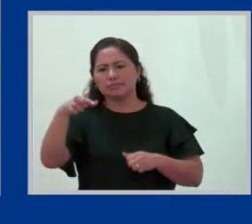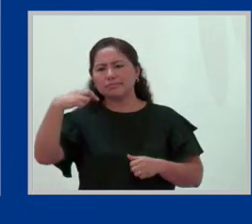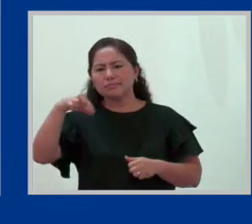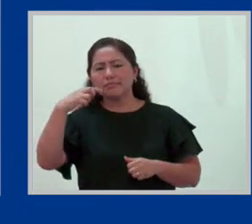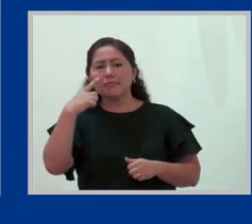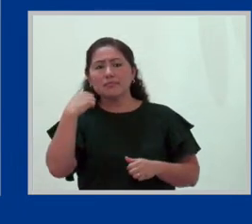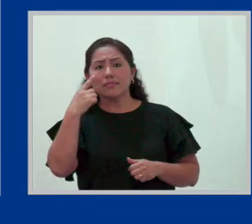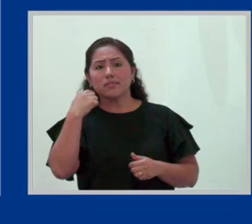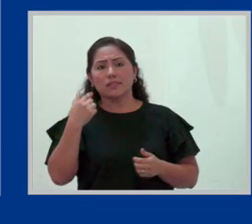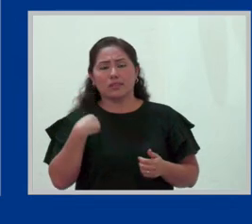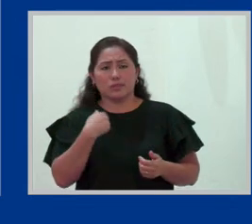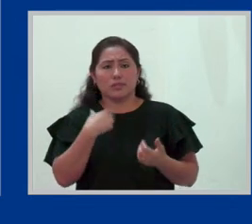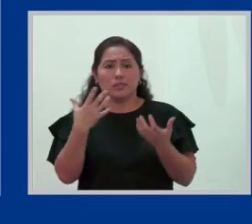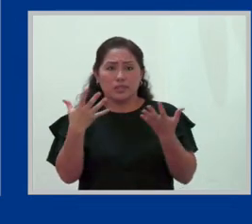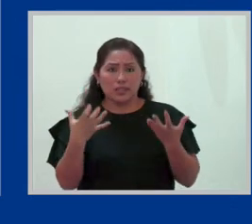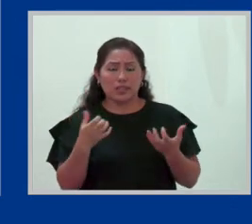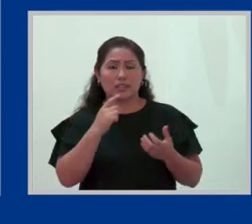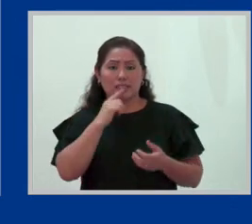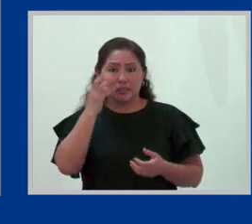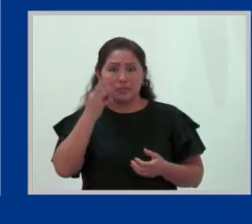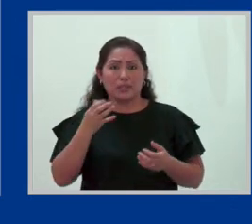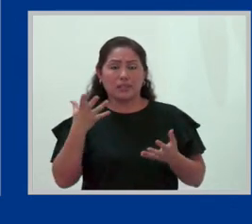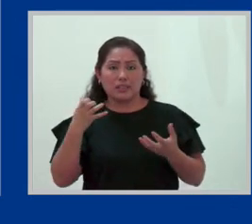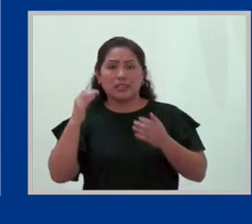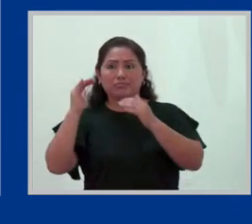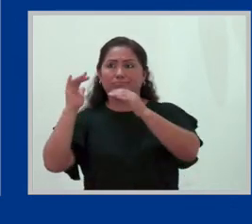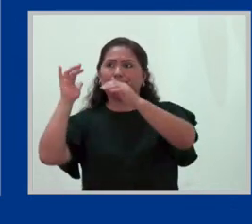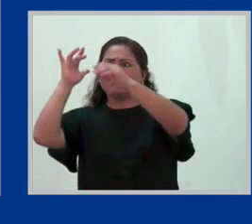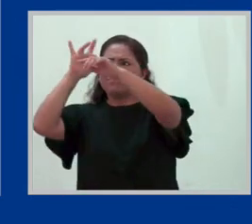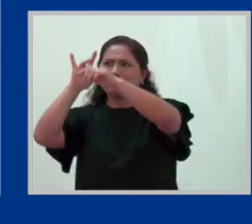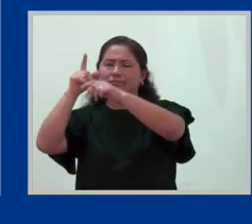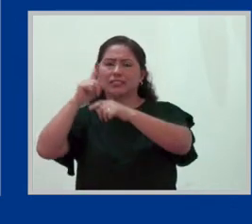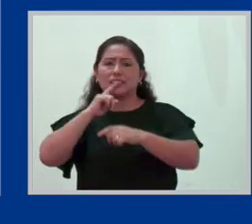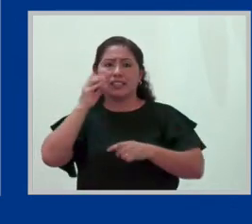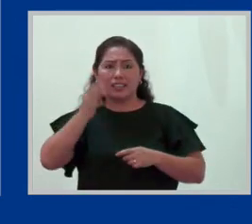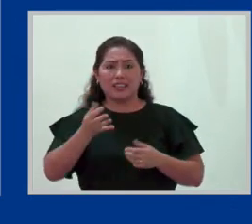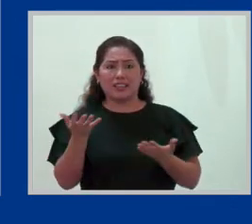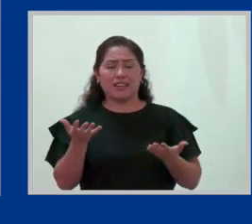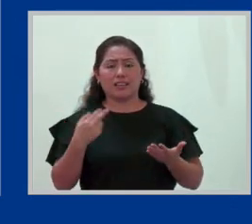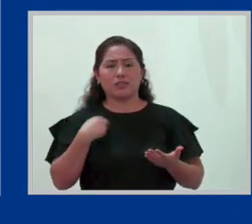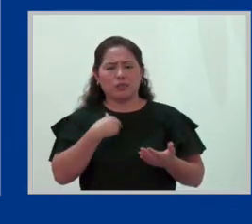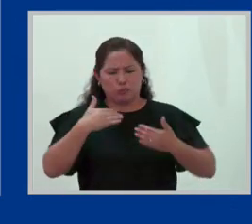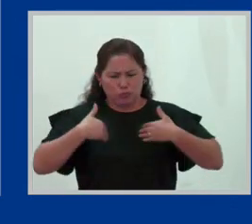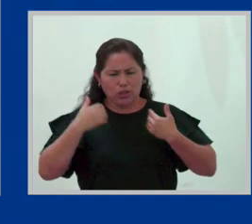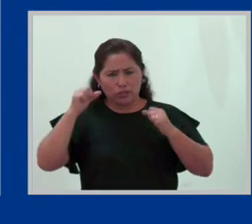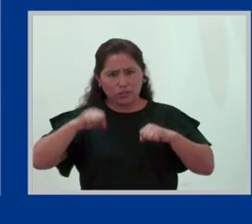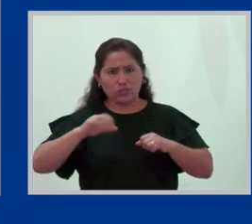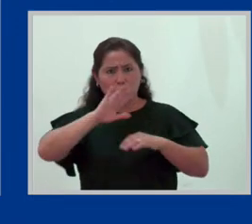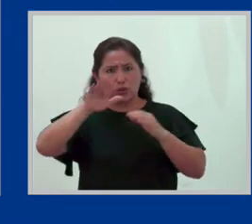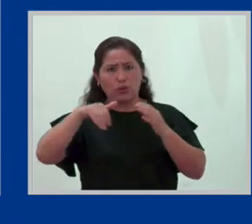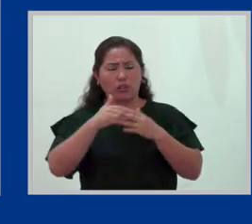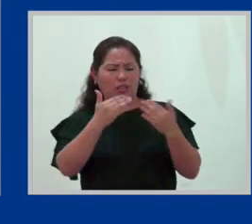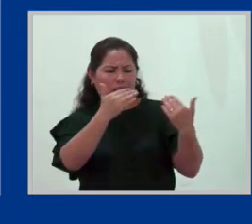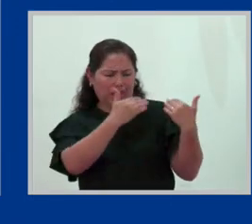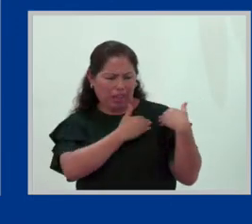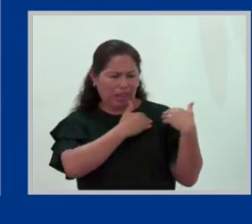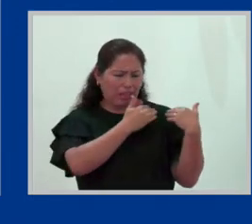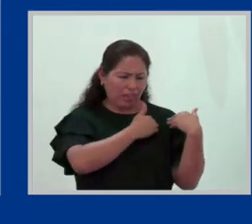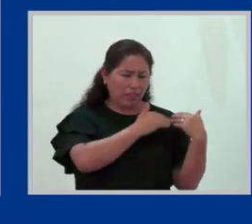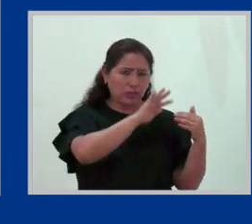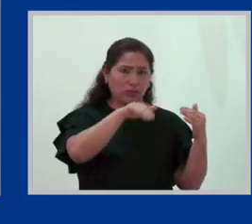Entonces, queremos realmente alcanzar esa realidad en donde lo puedo todo, con esa sobrecarga que representa,